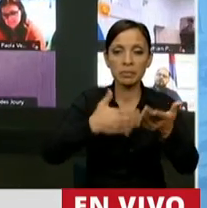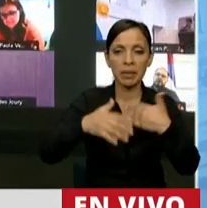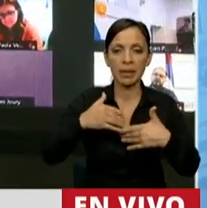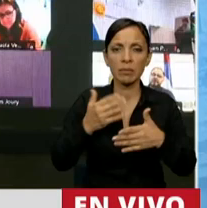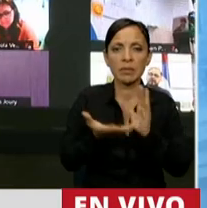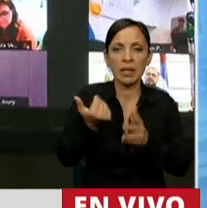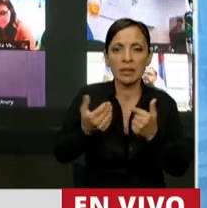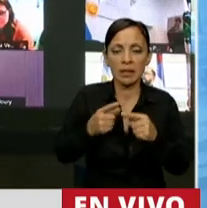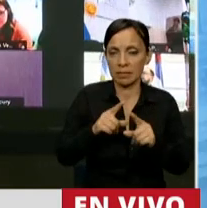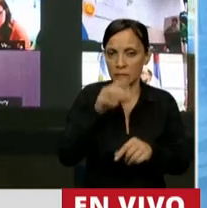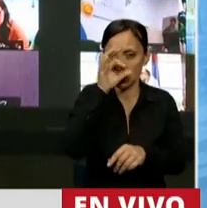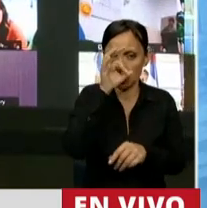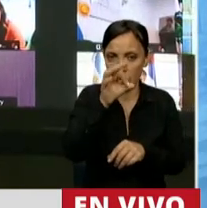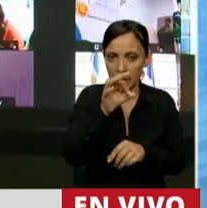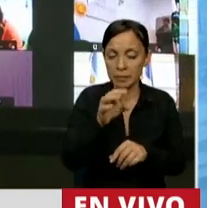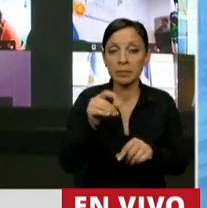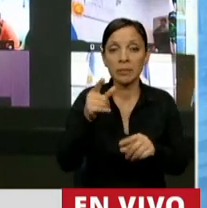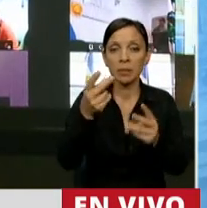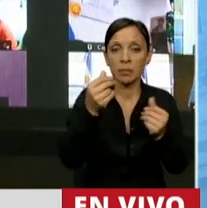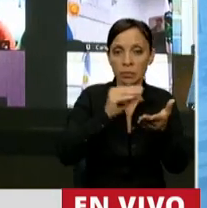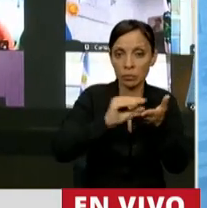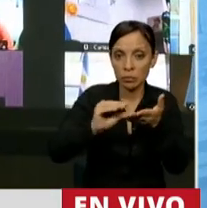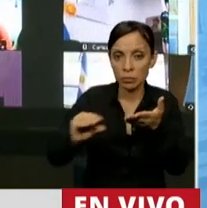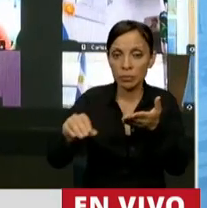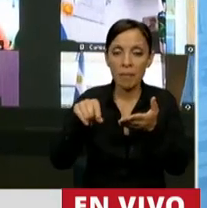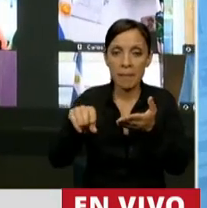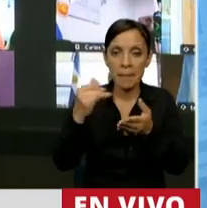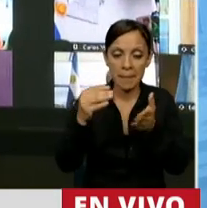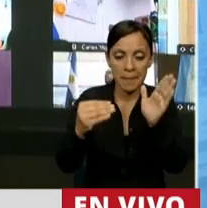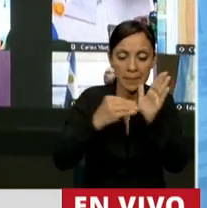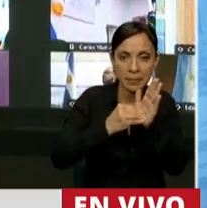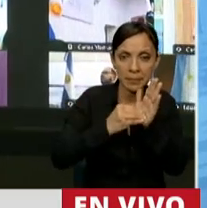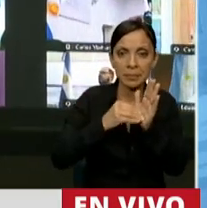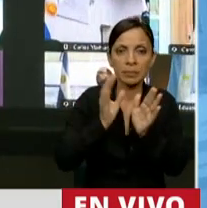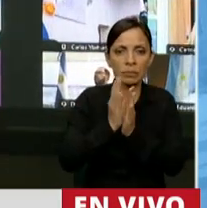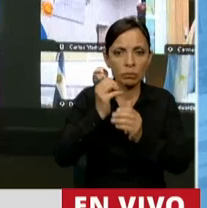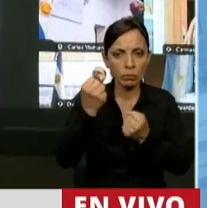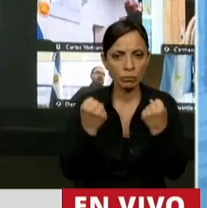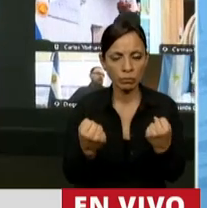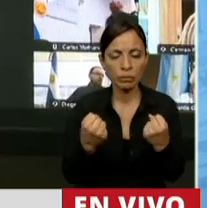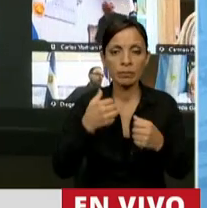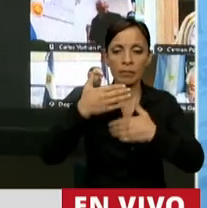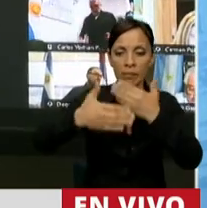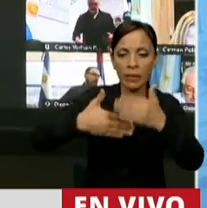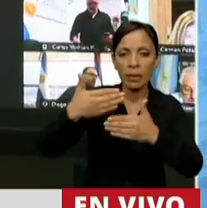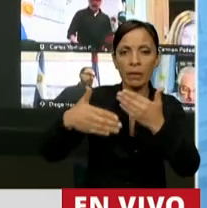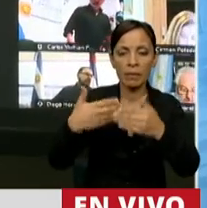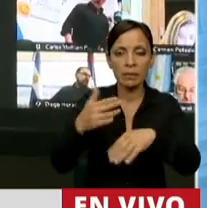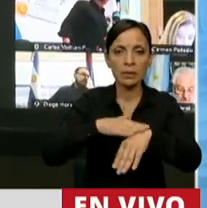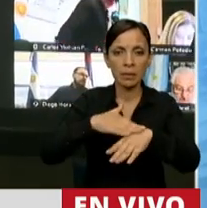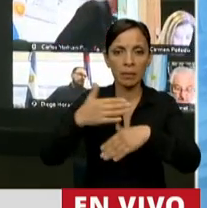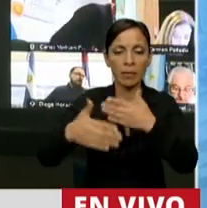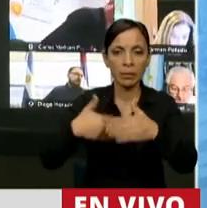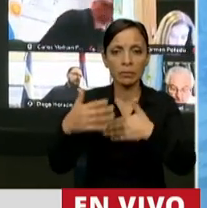nosotros, o que la Ciudad de Buenos Aires goza, obtiene, está consolidada, se fue consintiendo, fue quedando firme a lo largo del tiempo